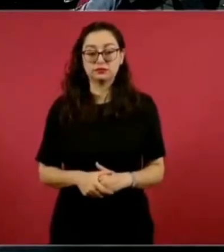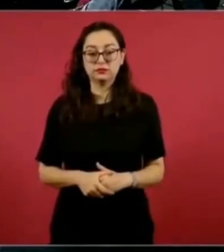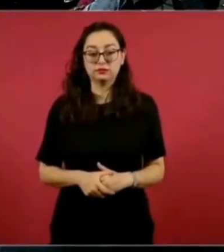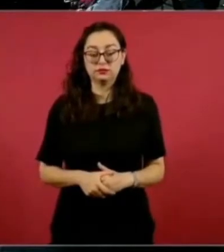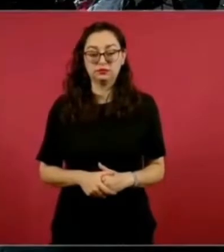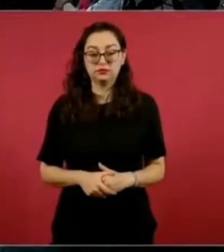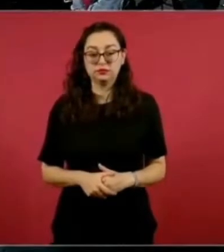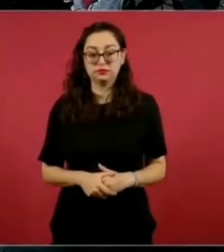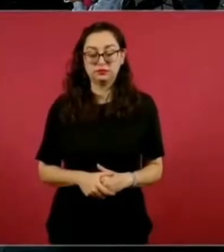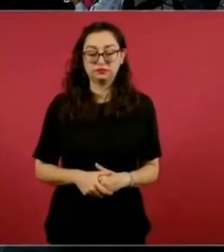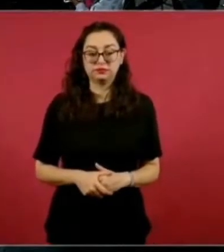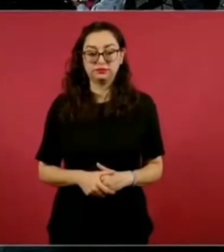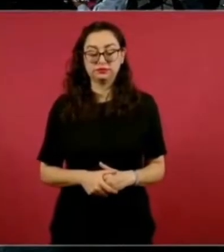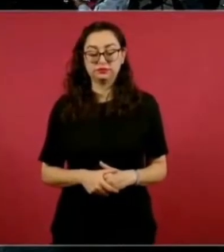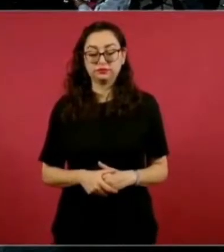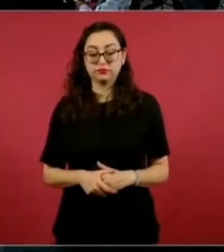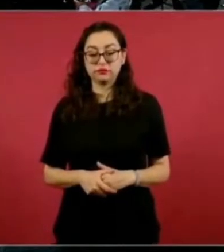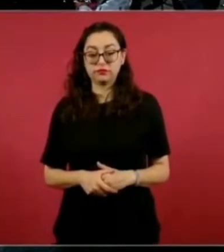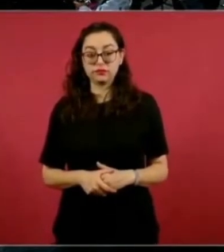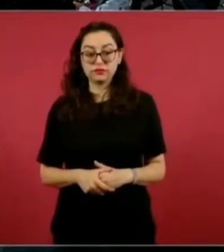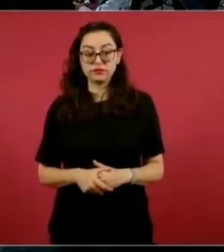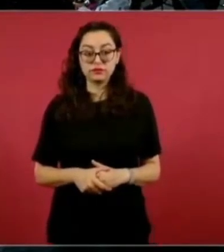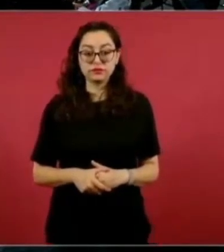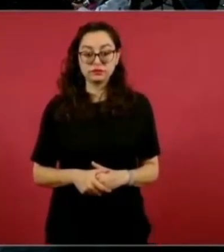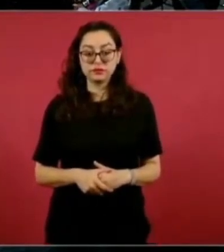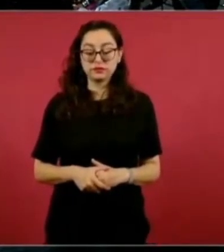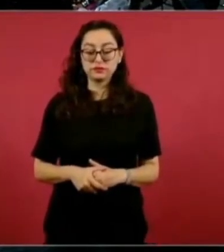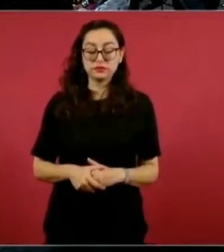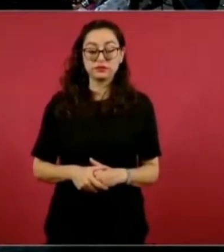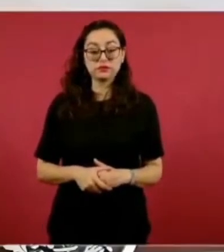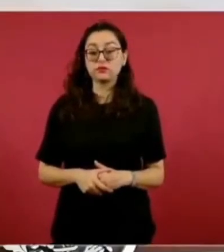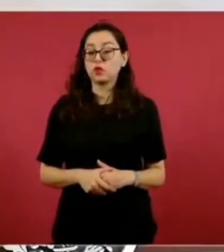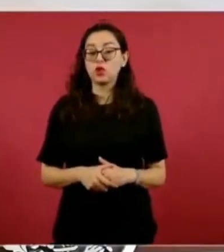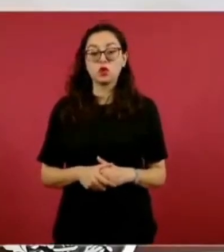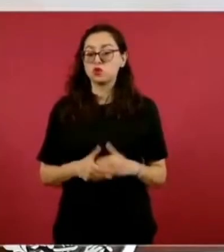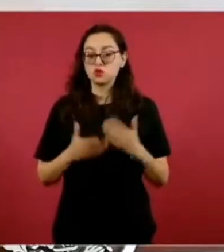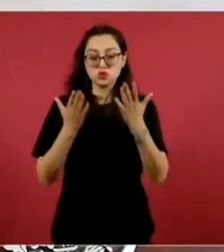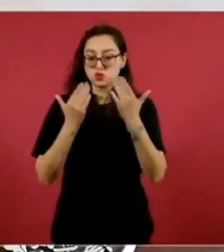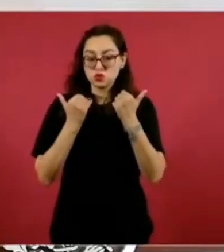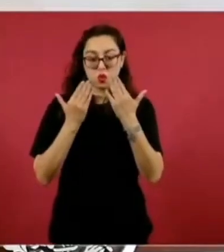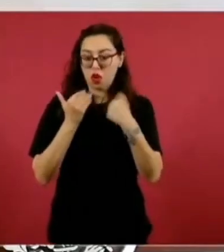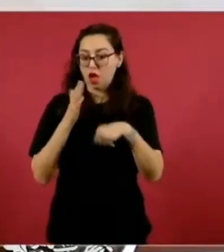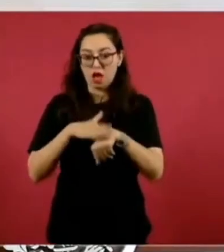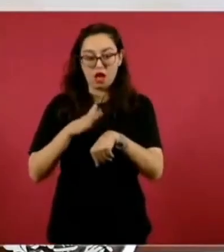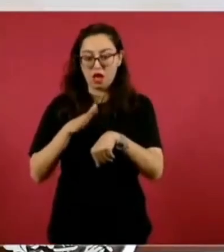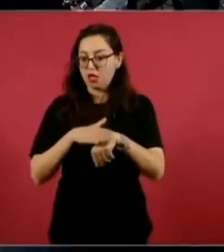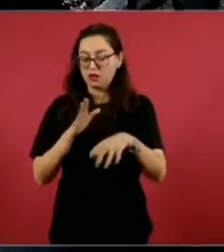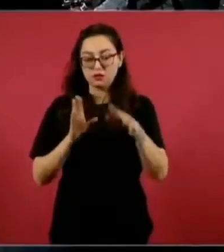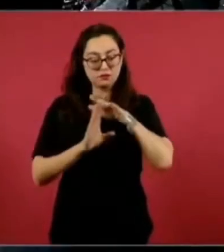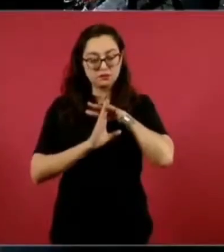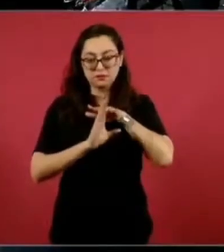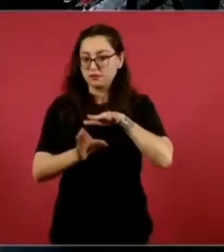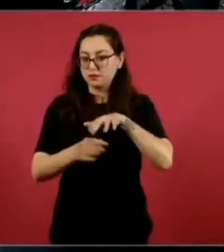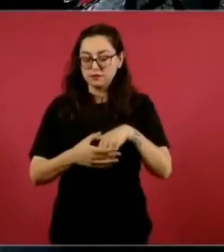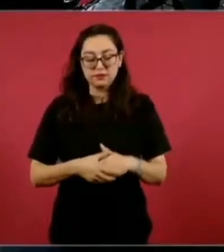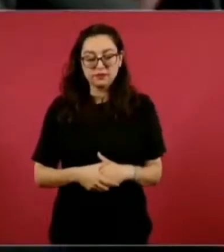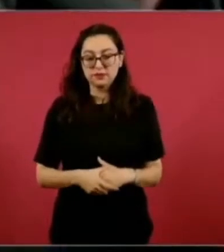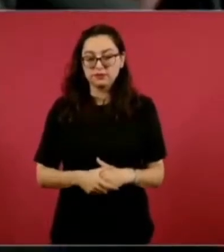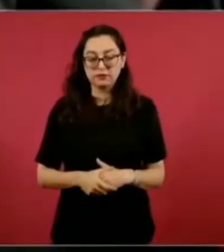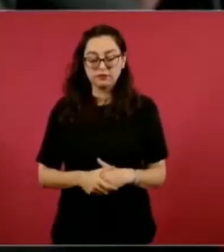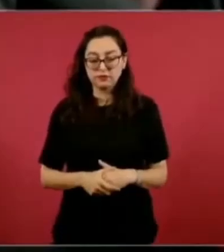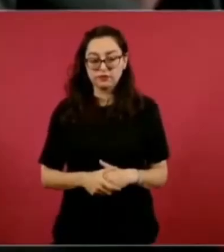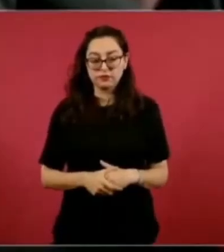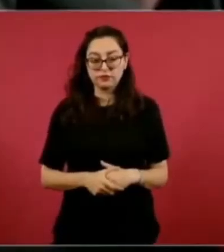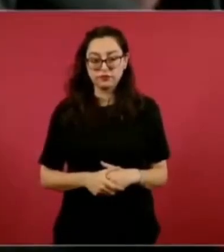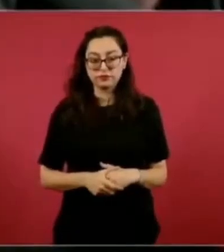migratoria? Pero esto viene, de alguna manera, a tranquilizar a México. Bueno,